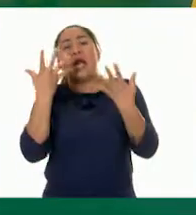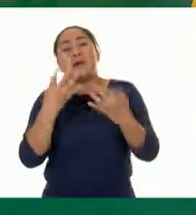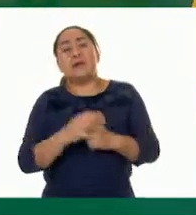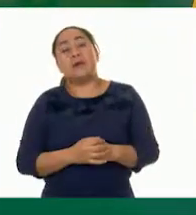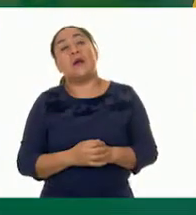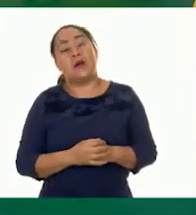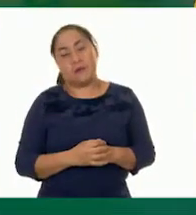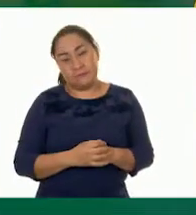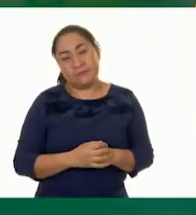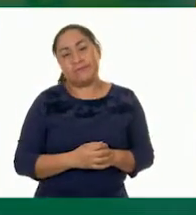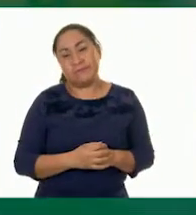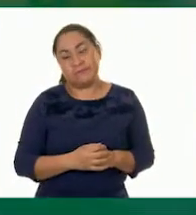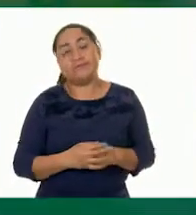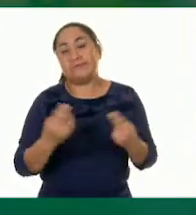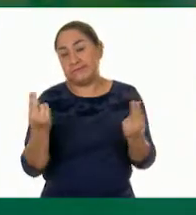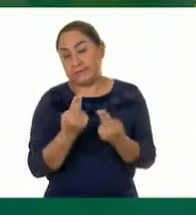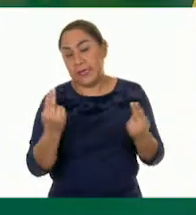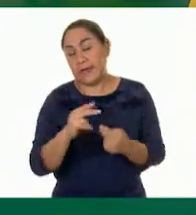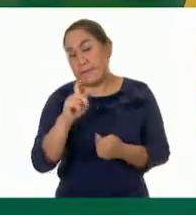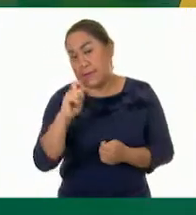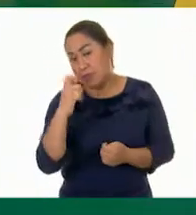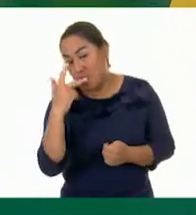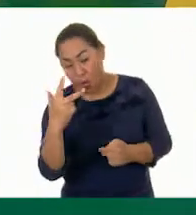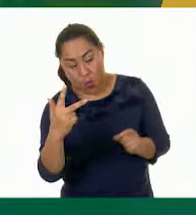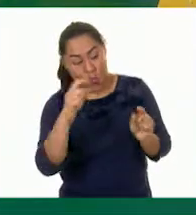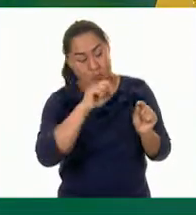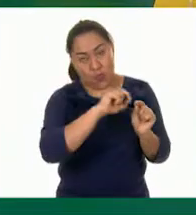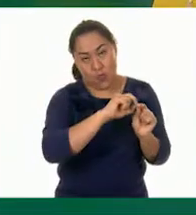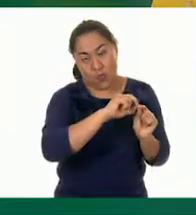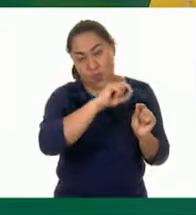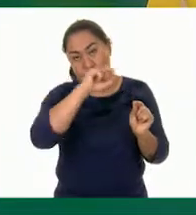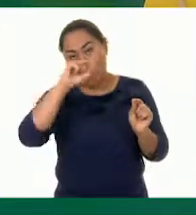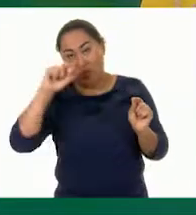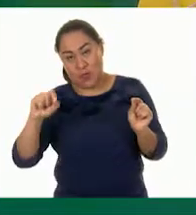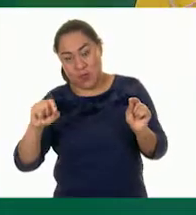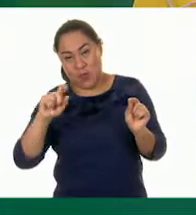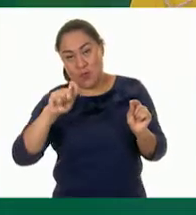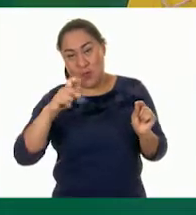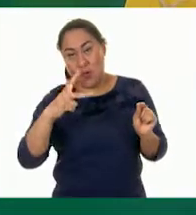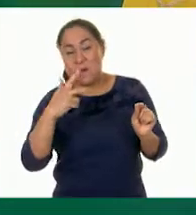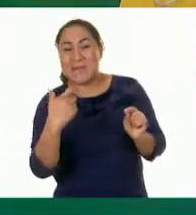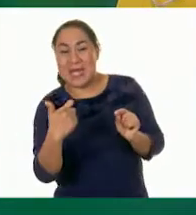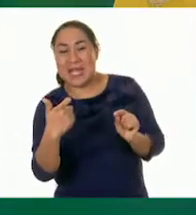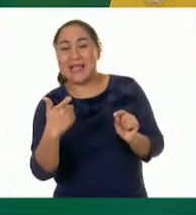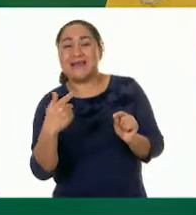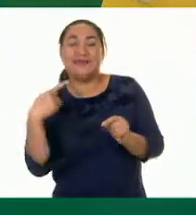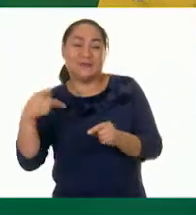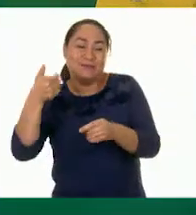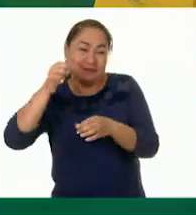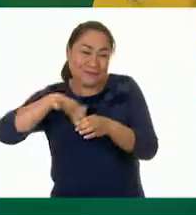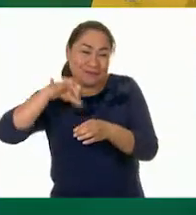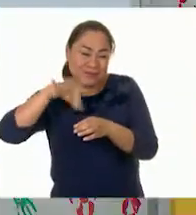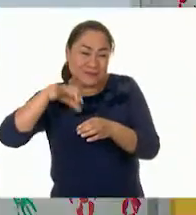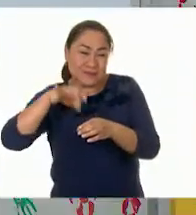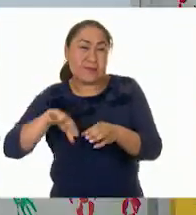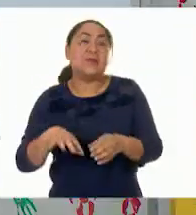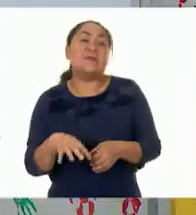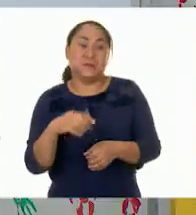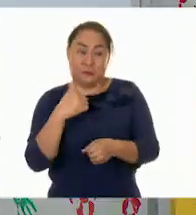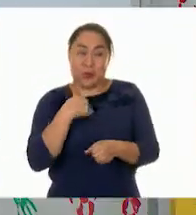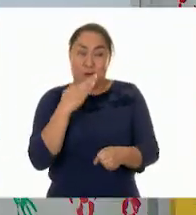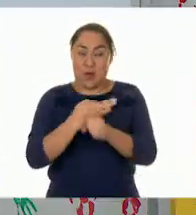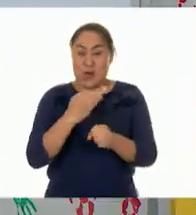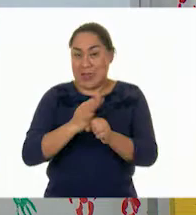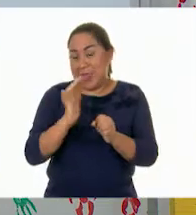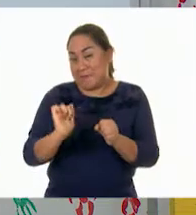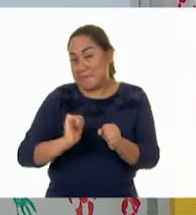veintiocho saltos, que son los veintiocho pesos. Muy bien. ahorró en el segundo mes? Yo ya me adelanté un